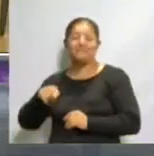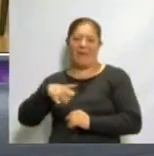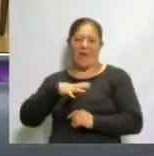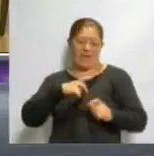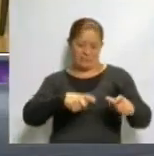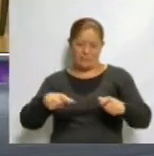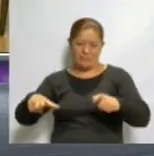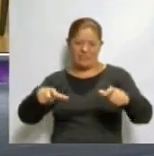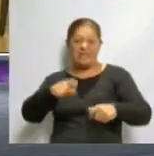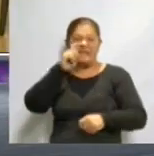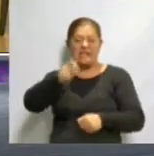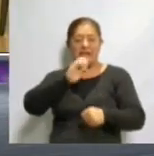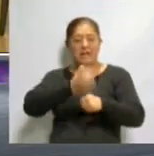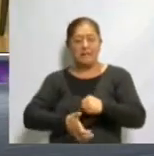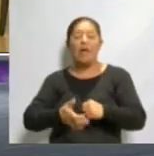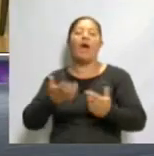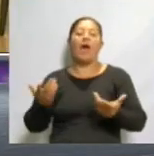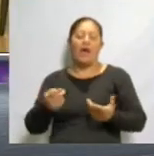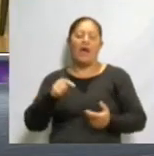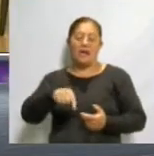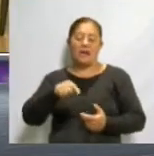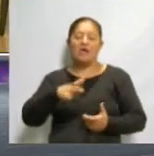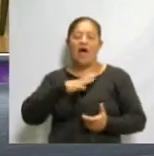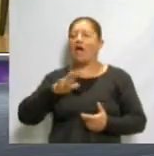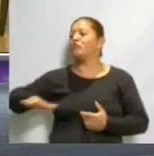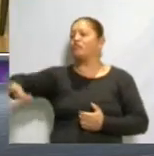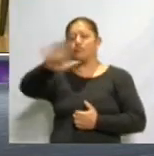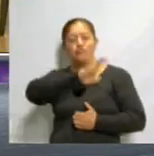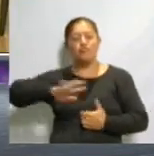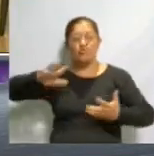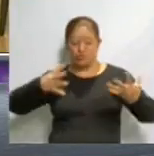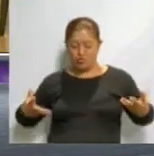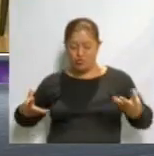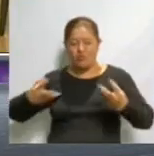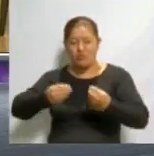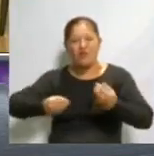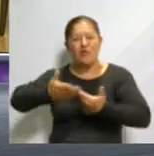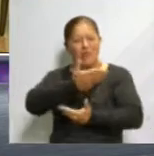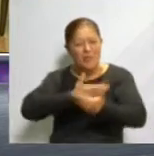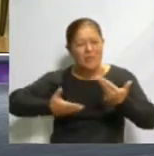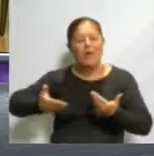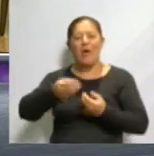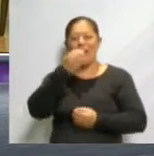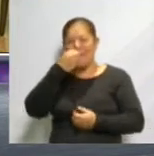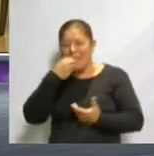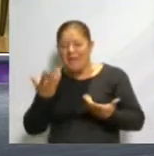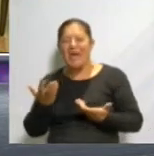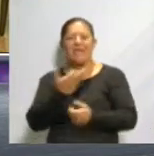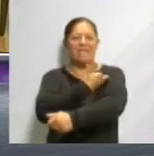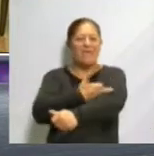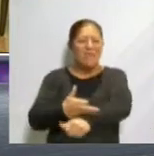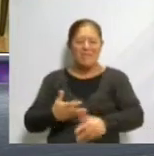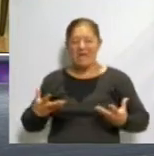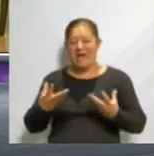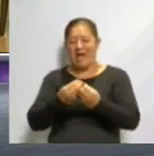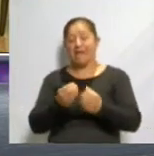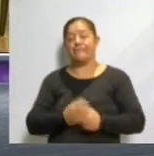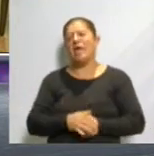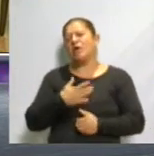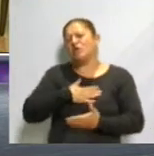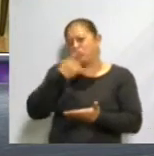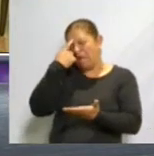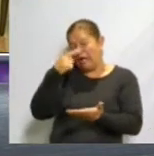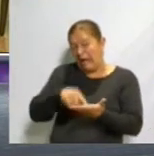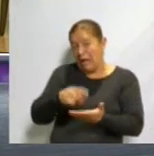levantando, comiendo, compartiendo en familia. Entonces, no, yo creo que es una